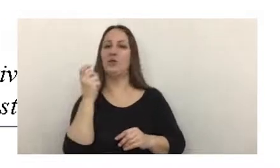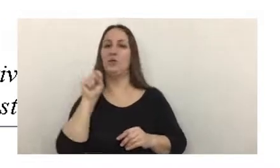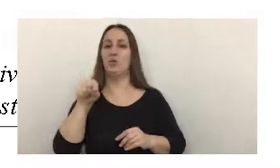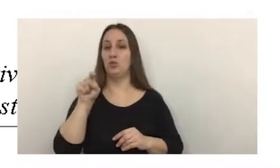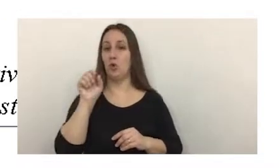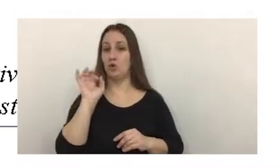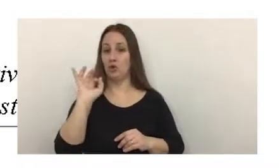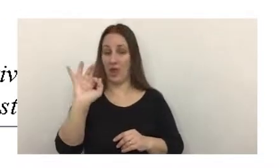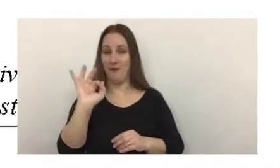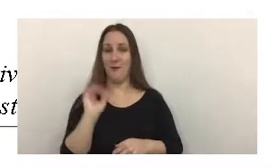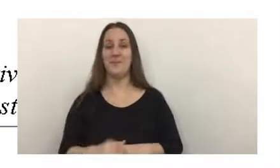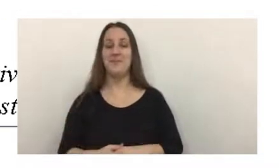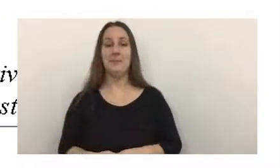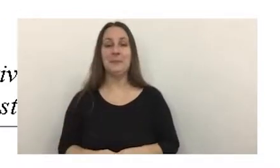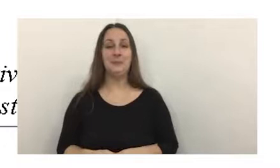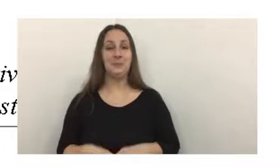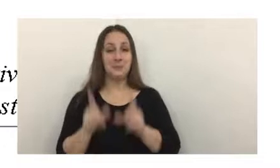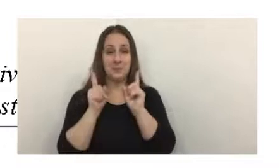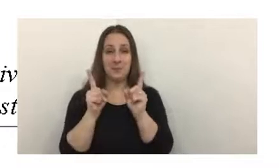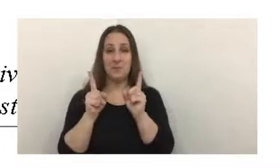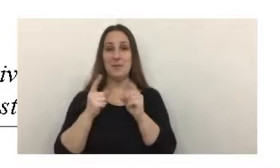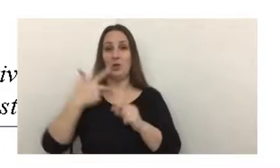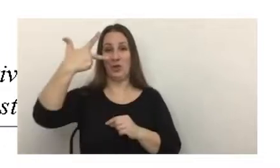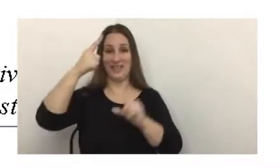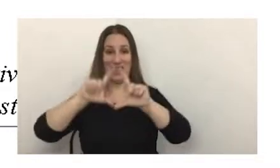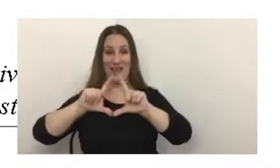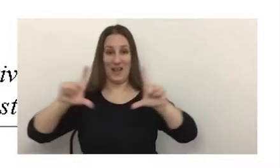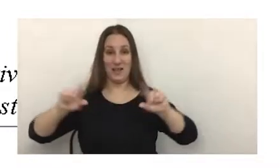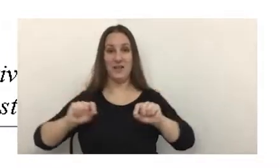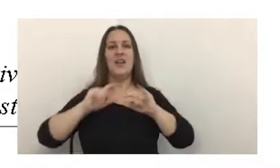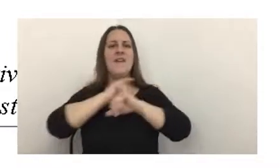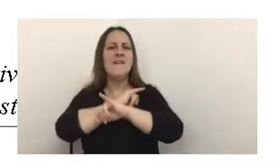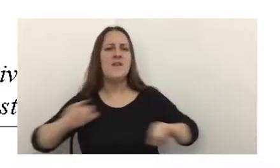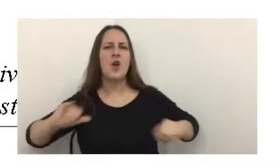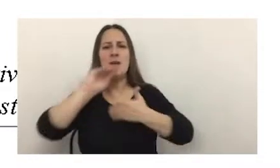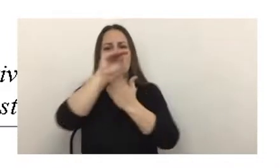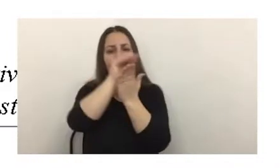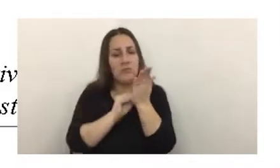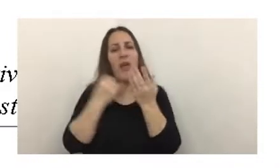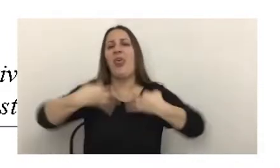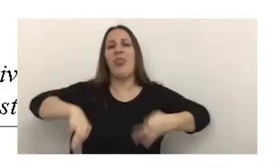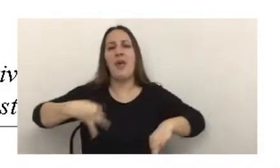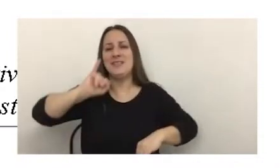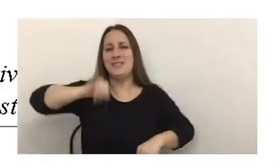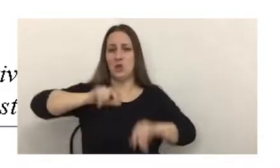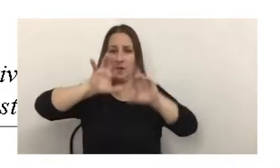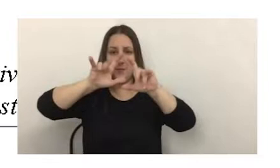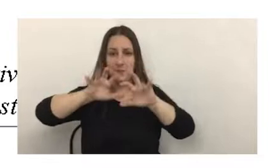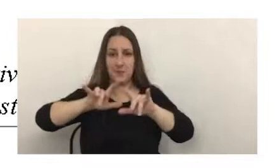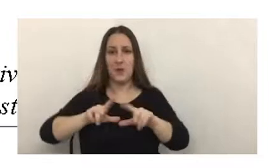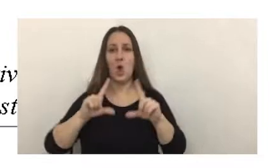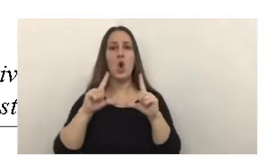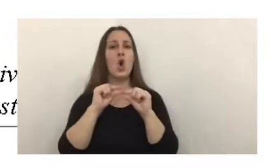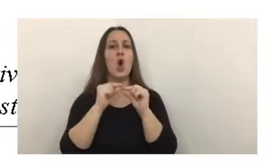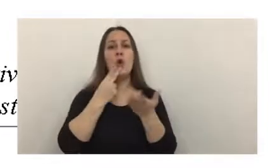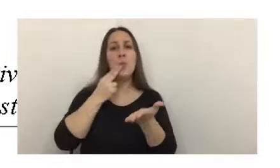y donde, tal como planteo en la tercera viñeta, todos los datos deberán ser ingresados utilizando los códigos